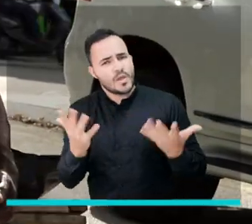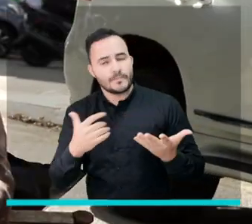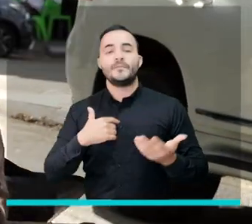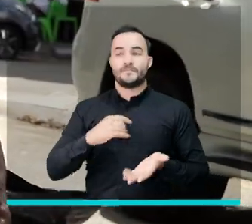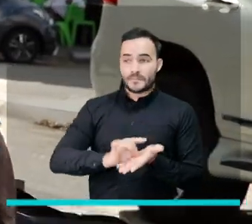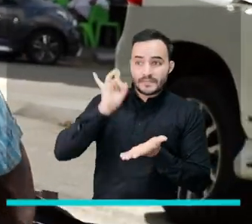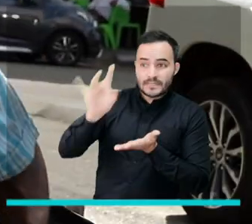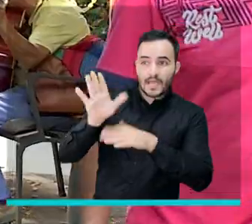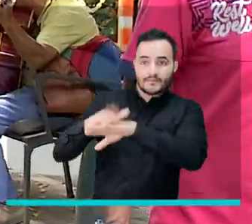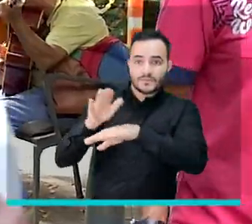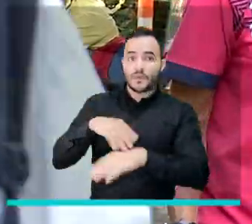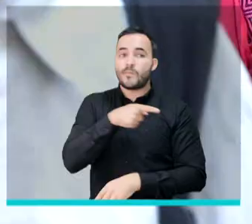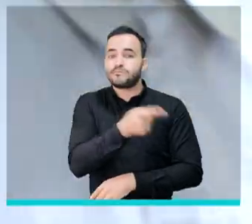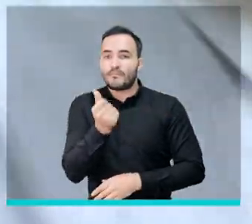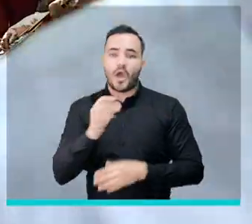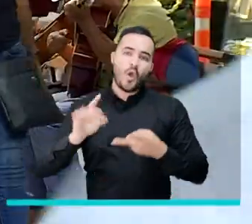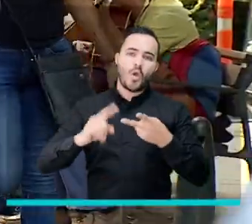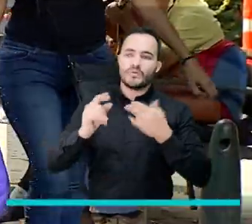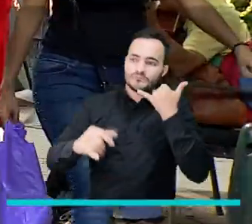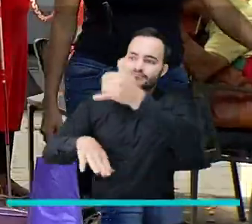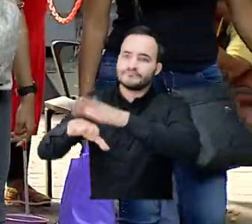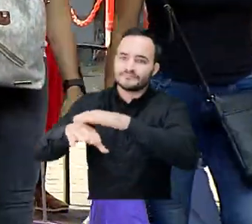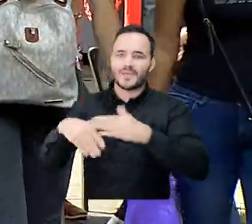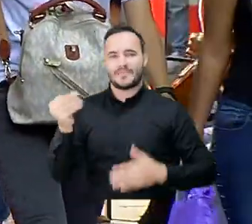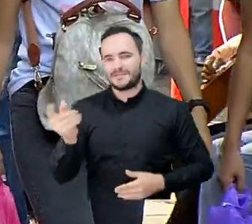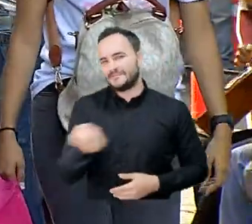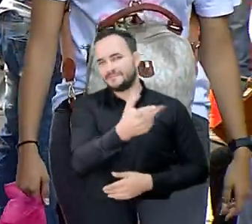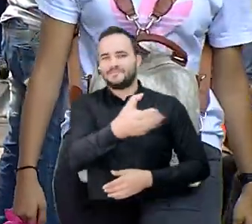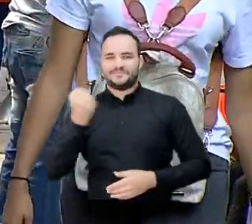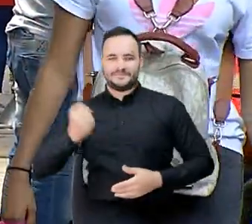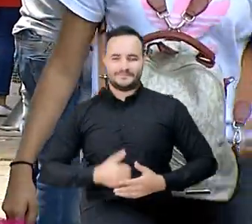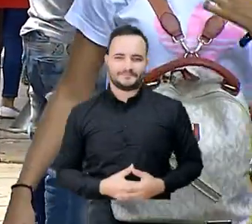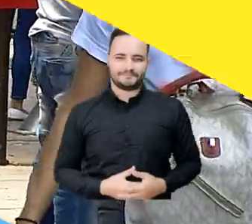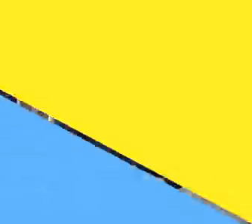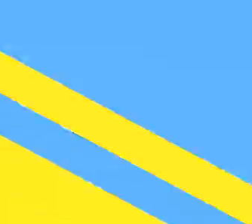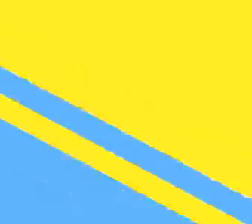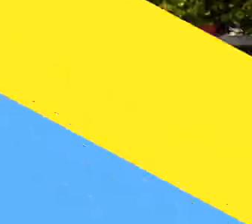notificación a las familias se hace a través de un mensaje de texto o llamada.